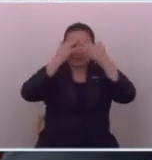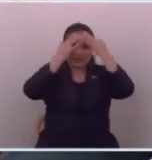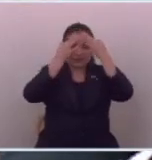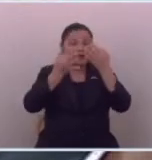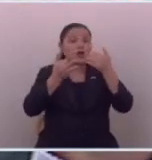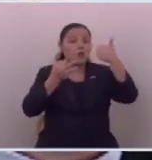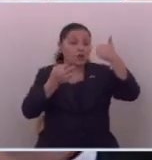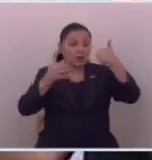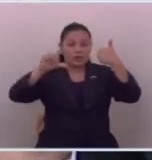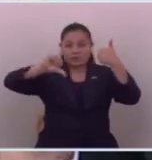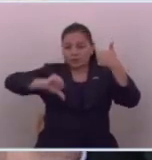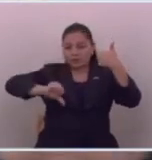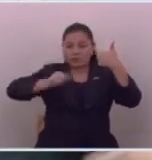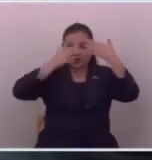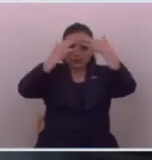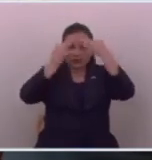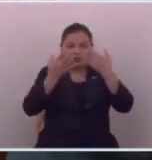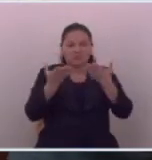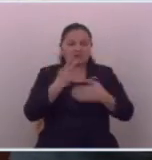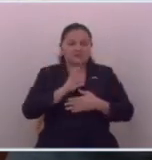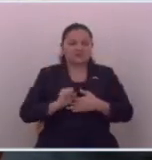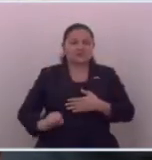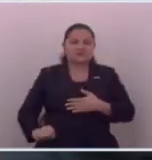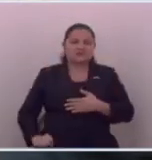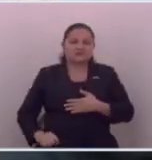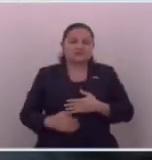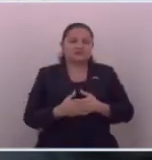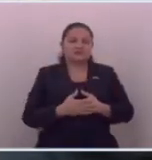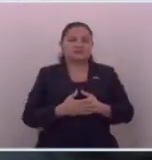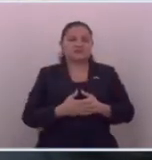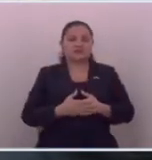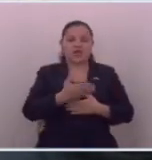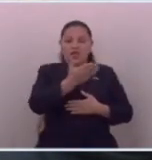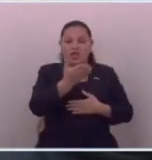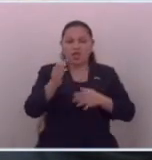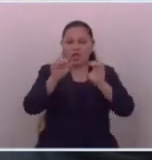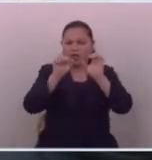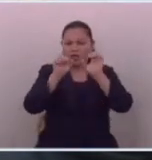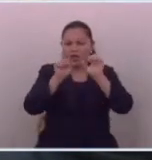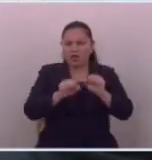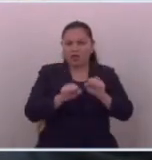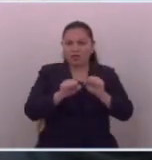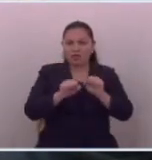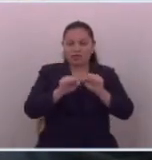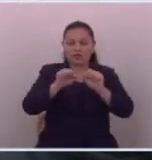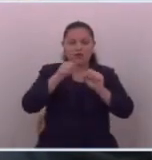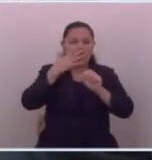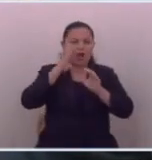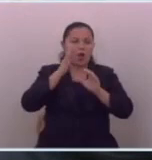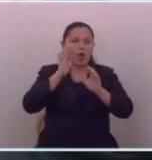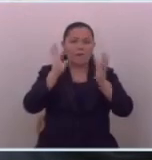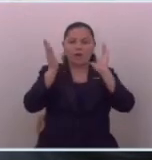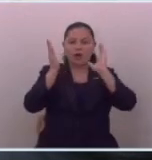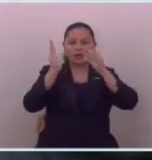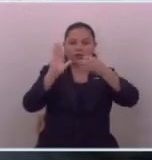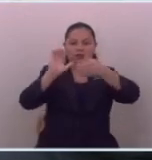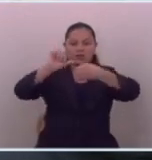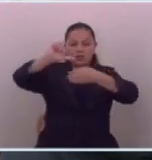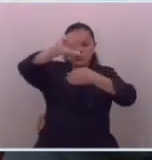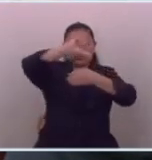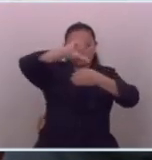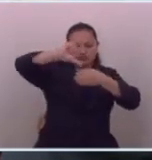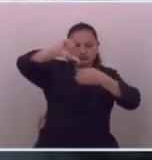qué era bueno y qué era malo para El Salvador. Ellos eran capaces de ungir o de imponer